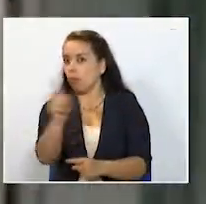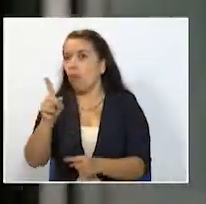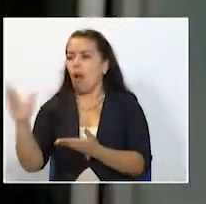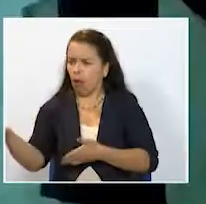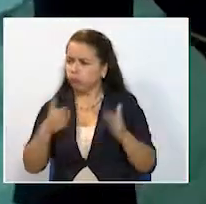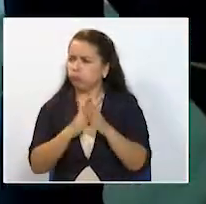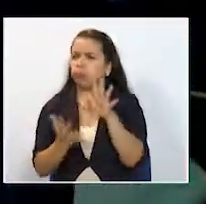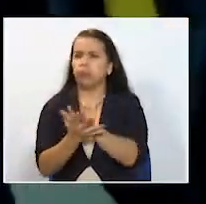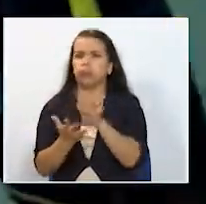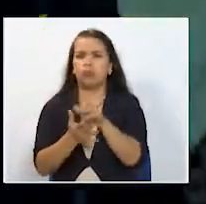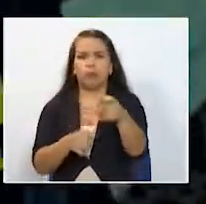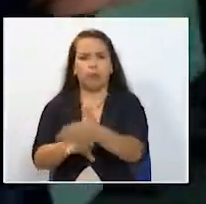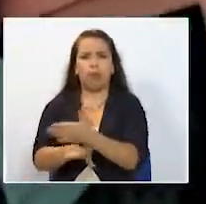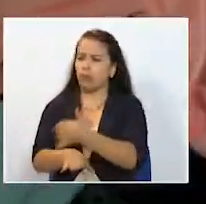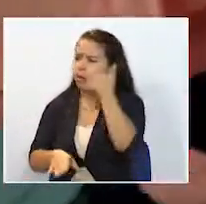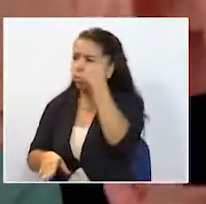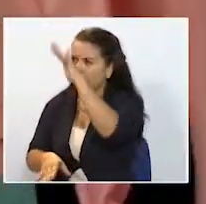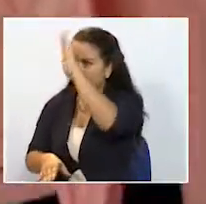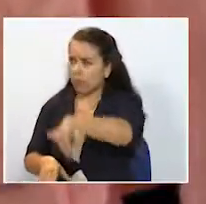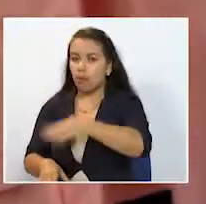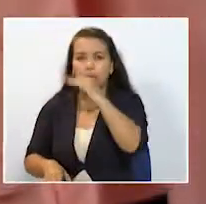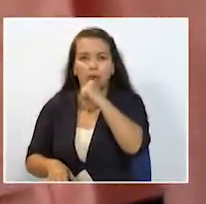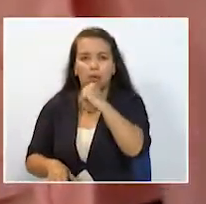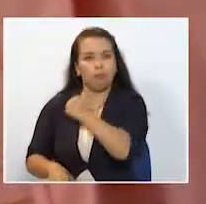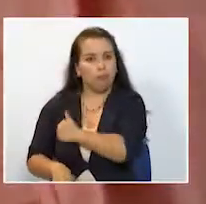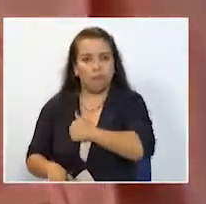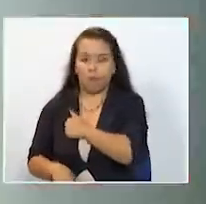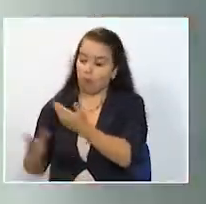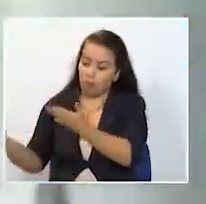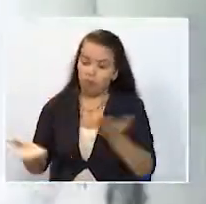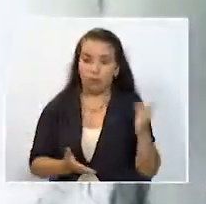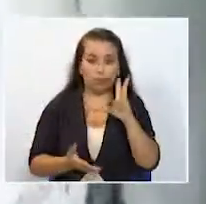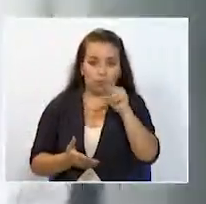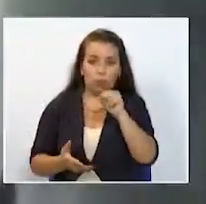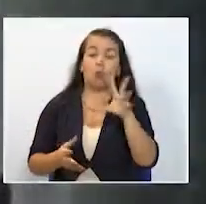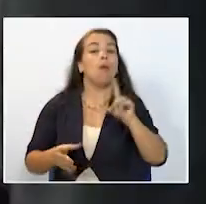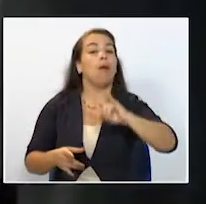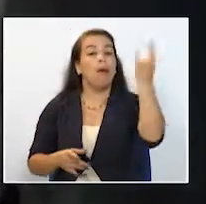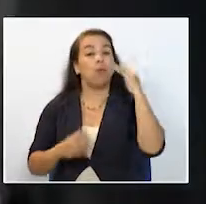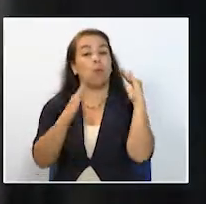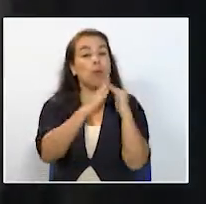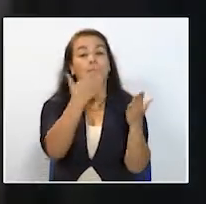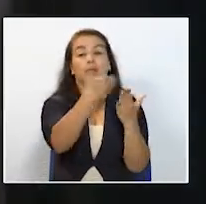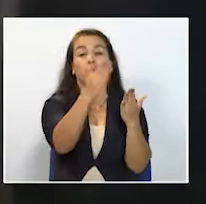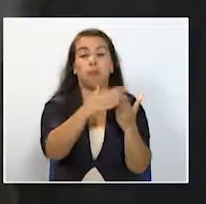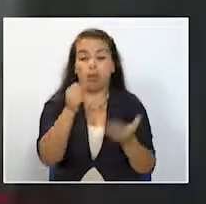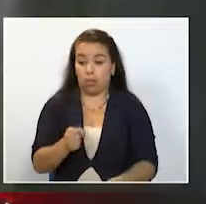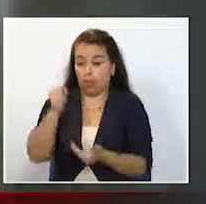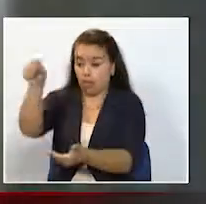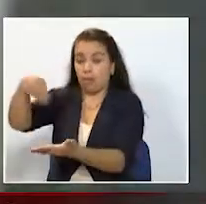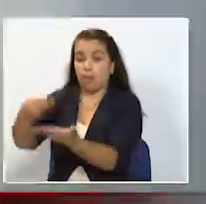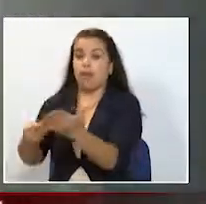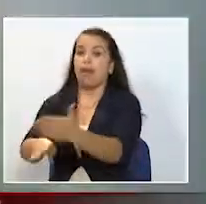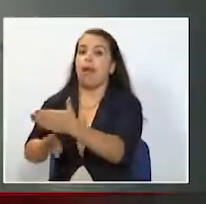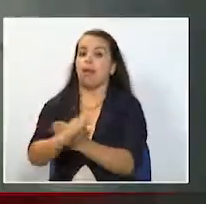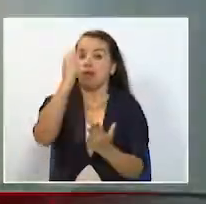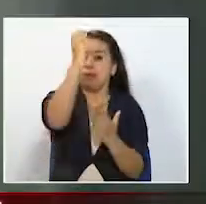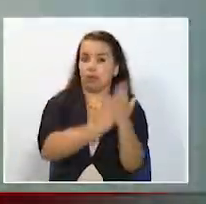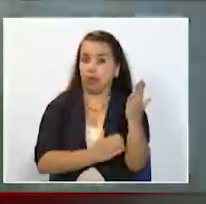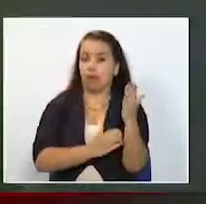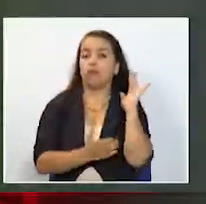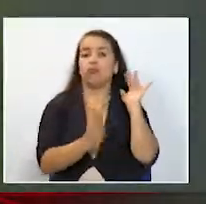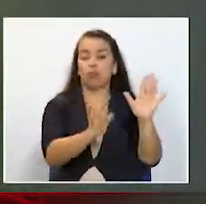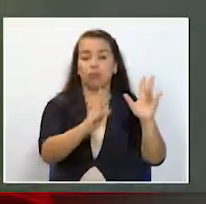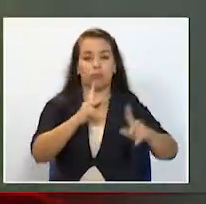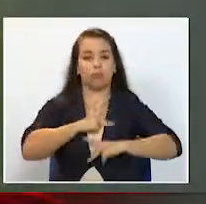que usted no ha solicitado por ejemplo de servicios públicos si va a comprar un inmueble antes de dar dinero solicita el certificado de tradición y